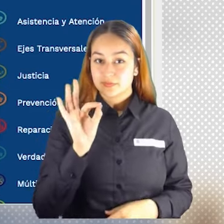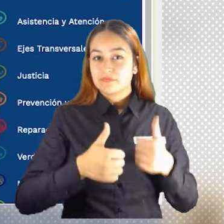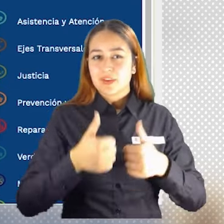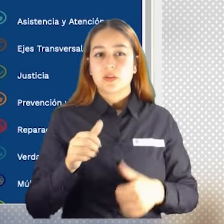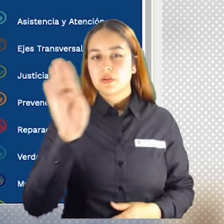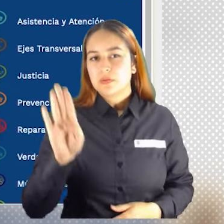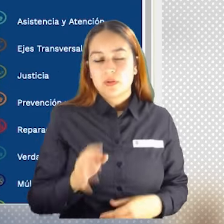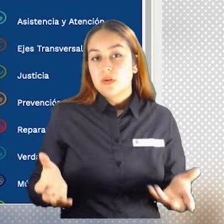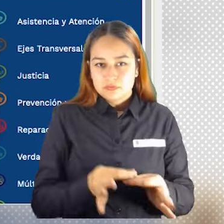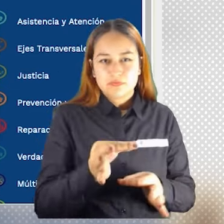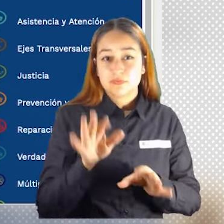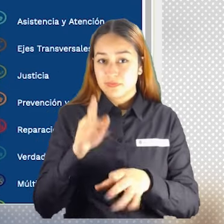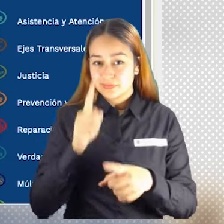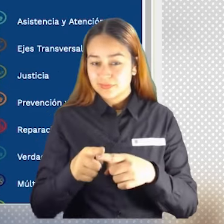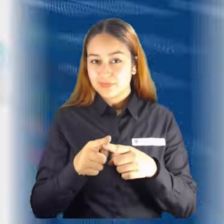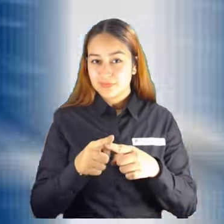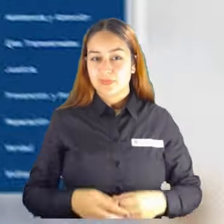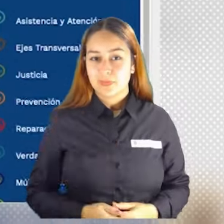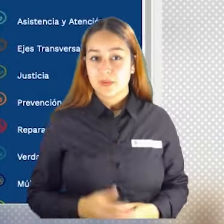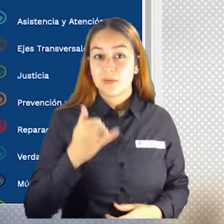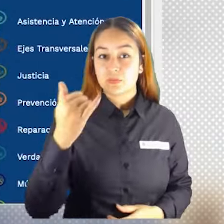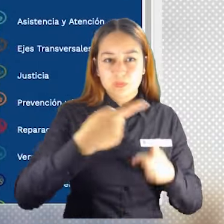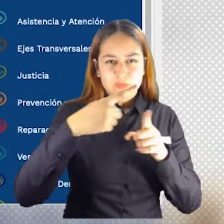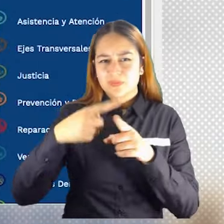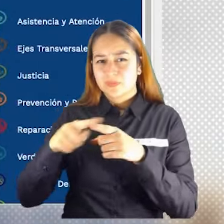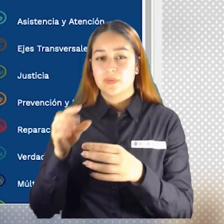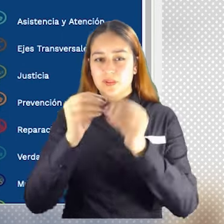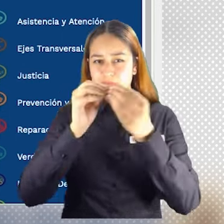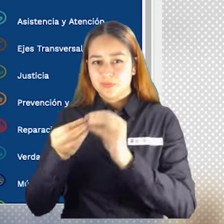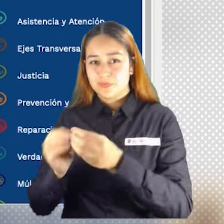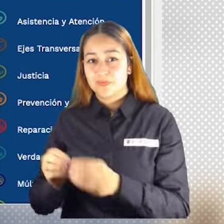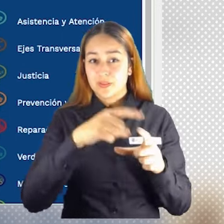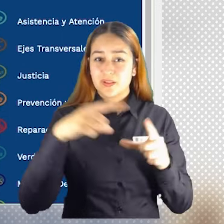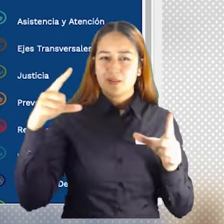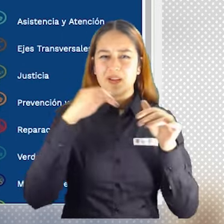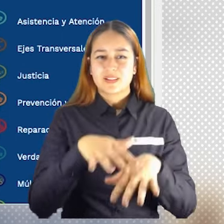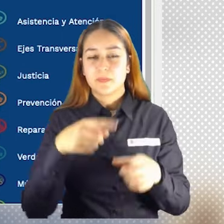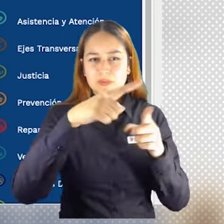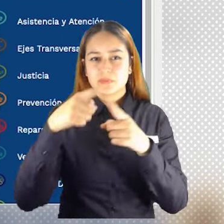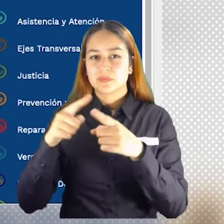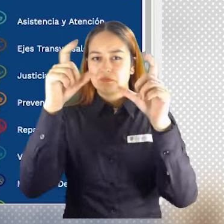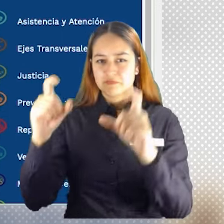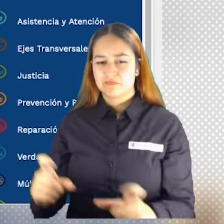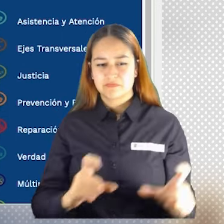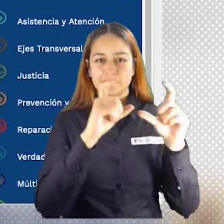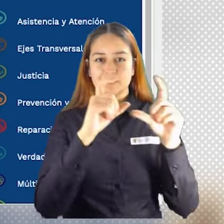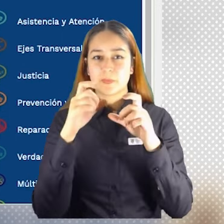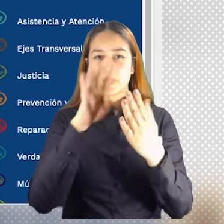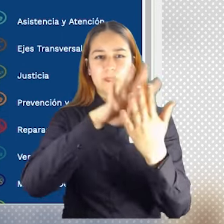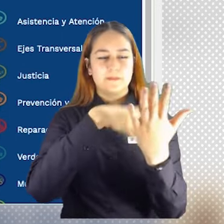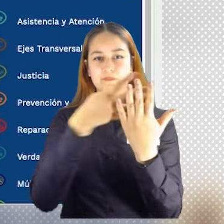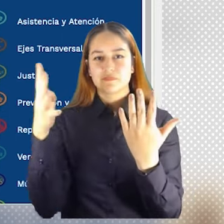selecciones el departamento o municipio de tu interés, aparecerá una figura en forma de espiral con distintas imágenes de la tabla de convenciones